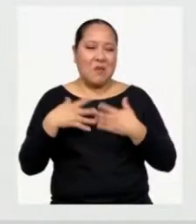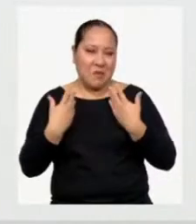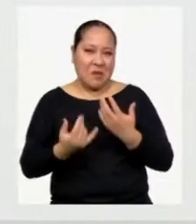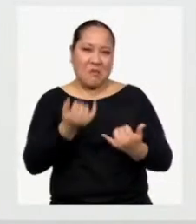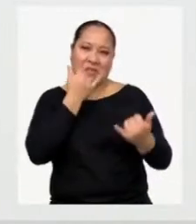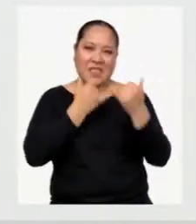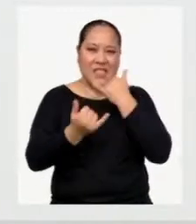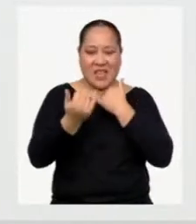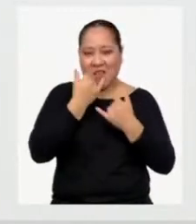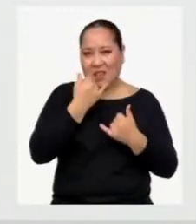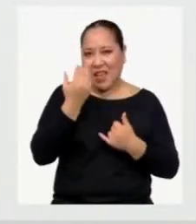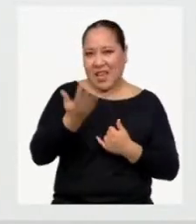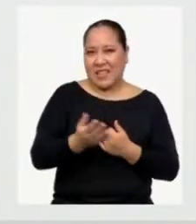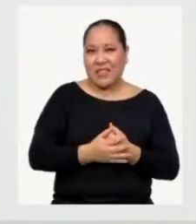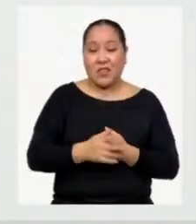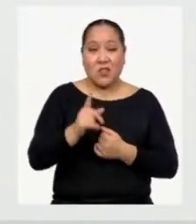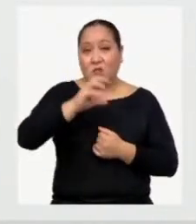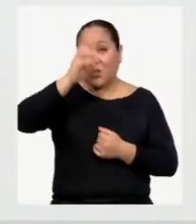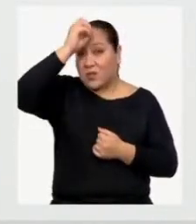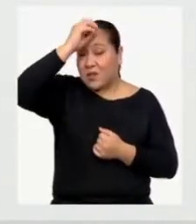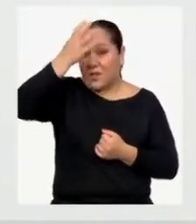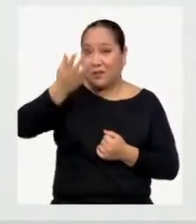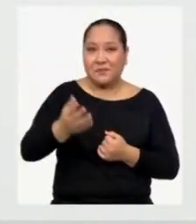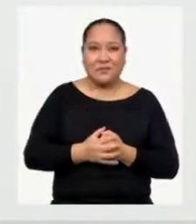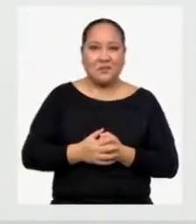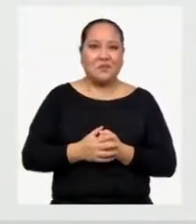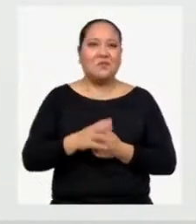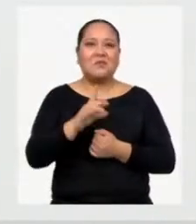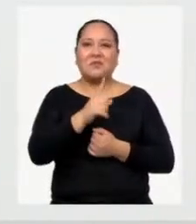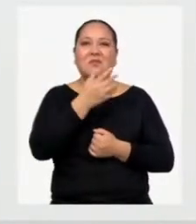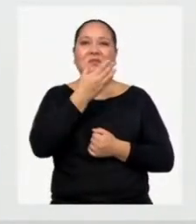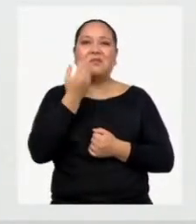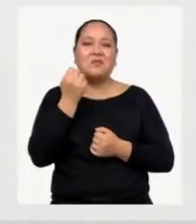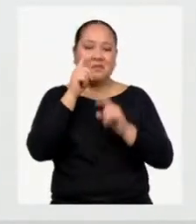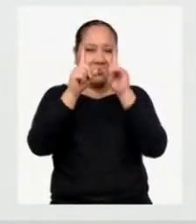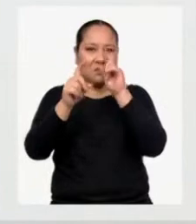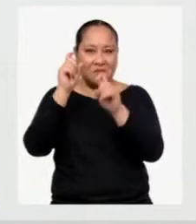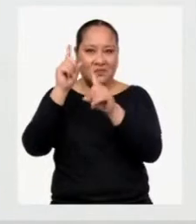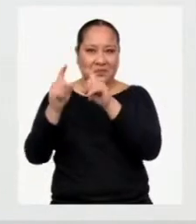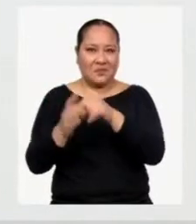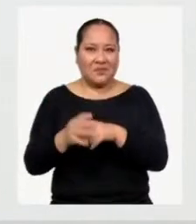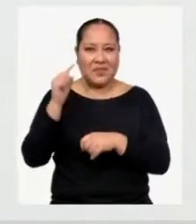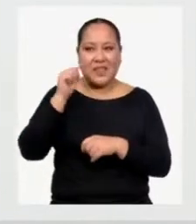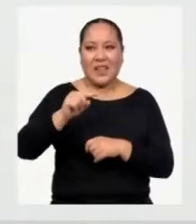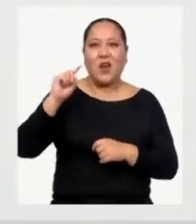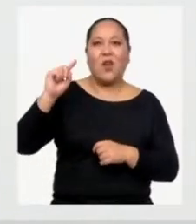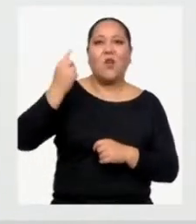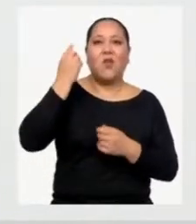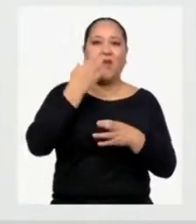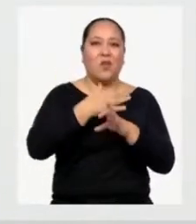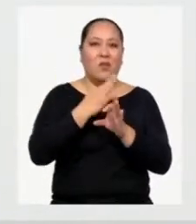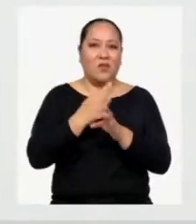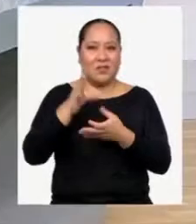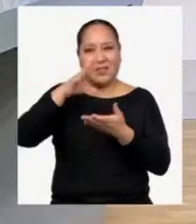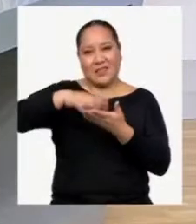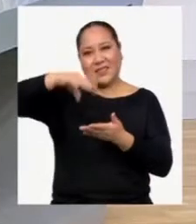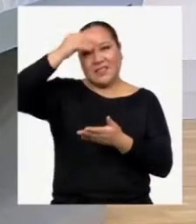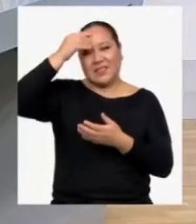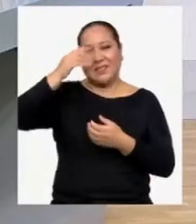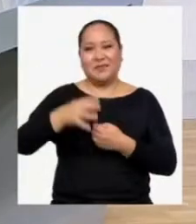equivocar Si no sabemos algo, no hay nada mejor que preguntar Es la única manera de aprender